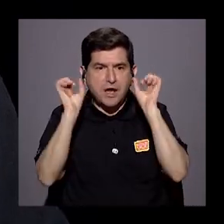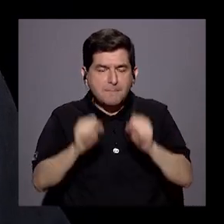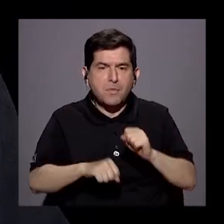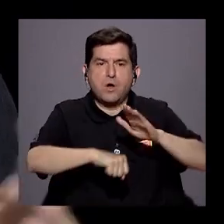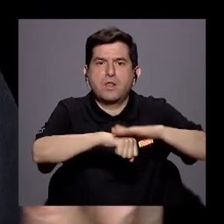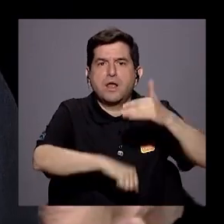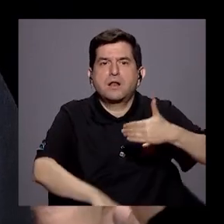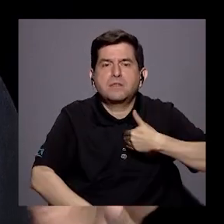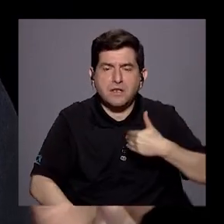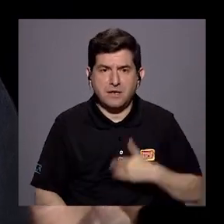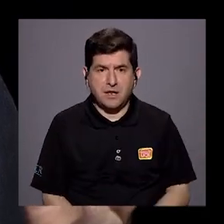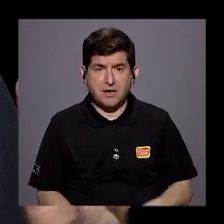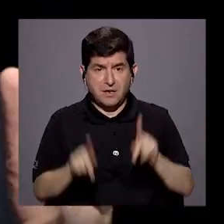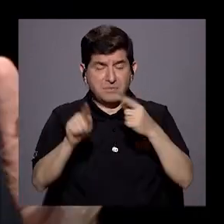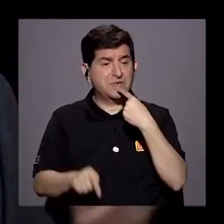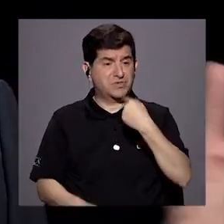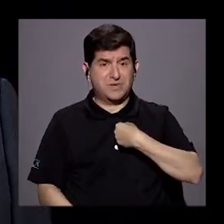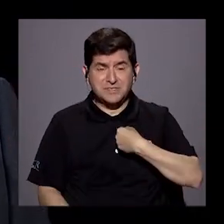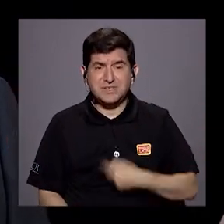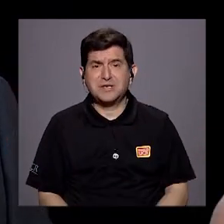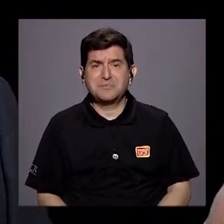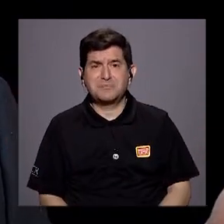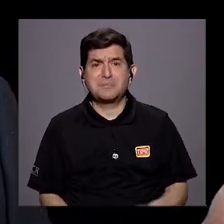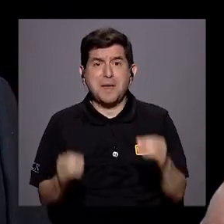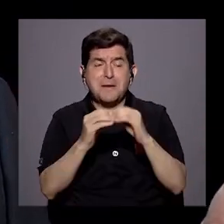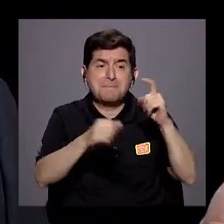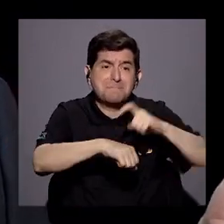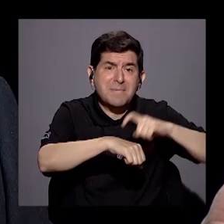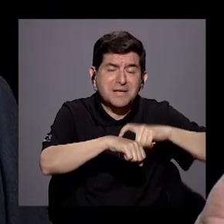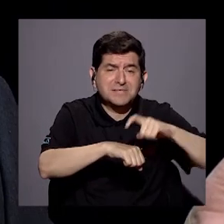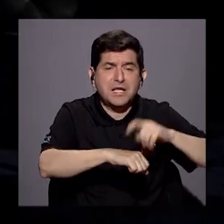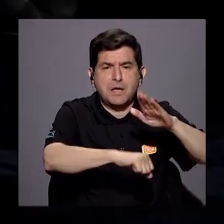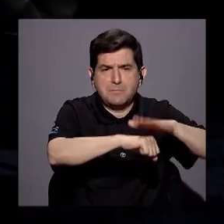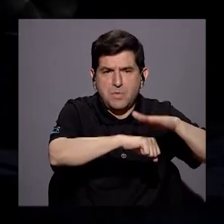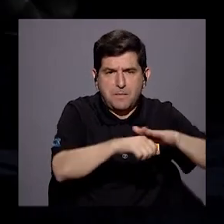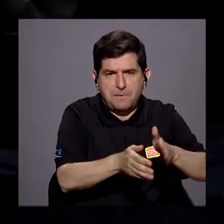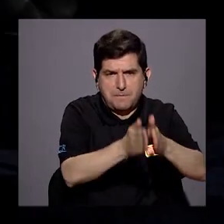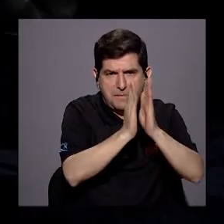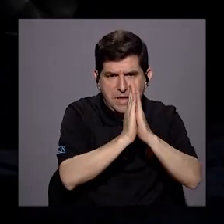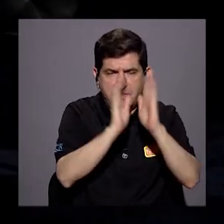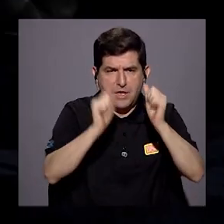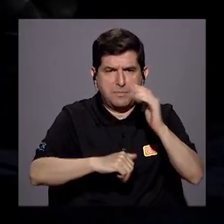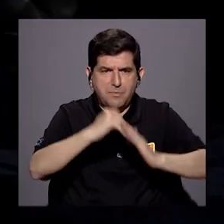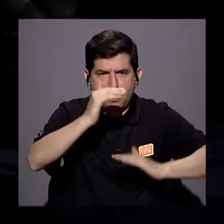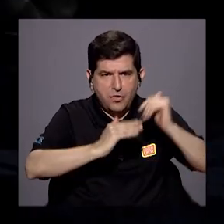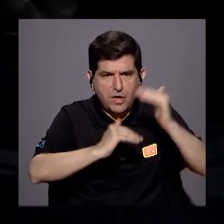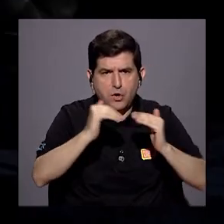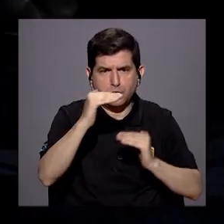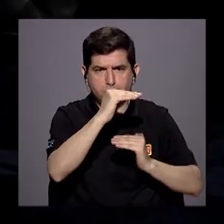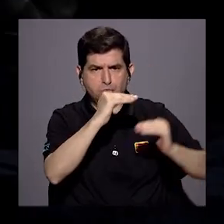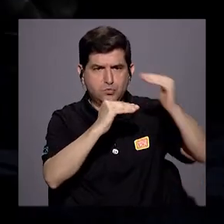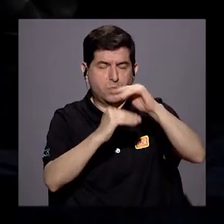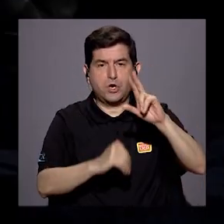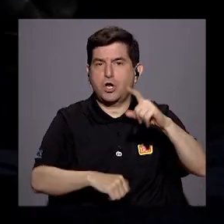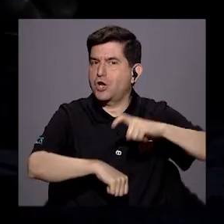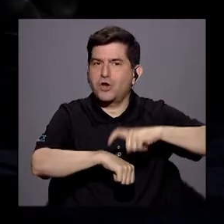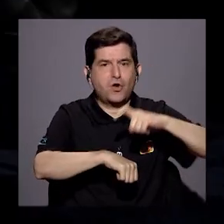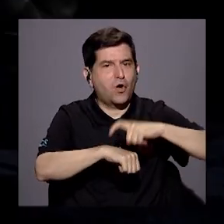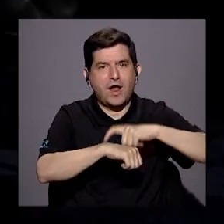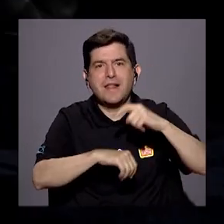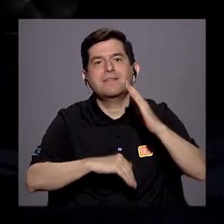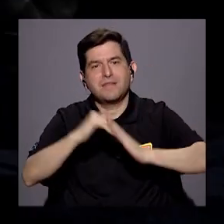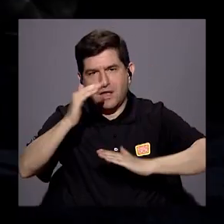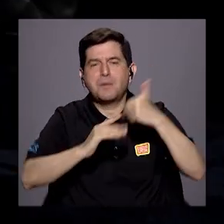permisos. Ha habido gente que me ha dicho que ha durado más consiguiendo los permisos para poder construir un edificio que en el tiempo que duró